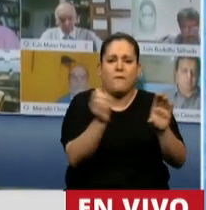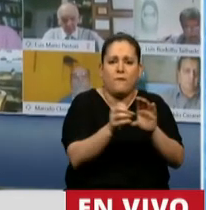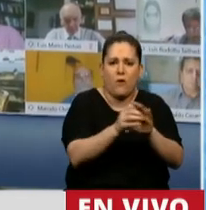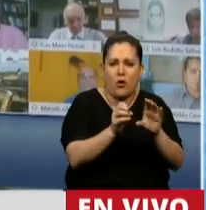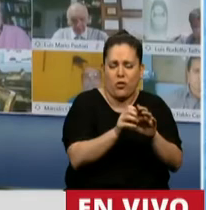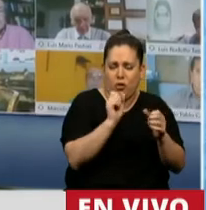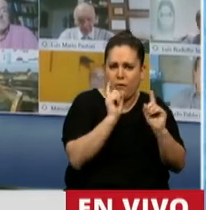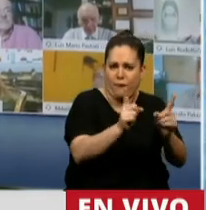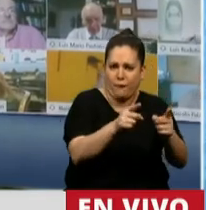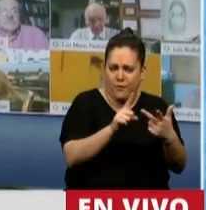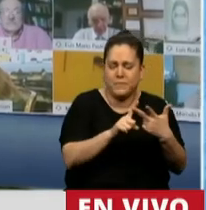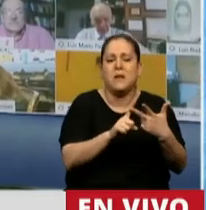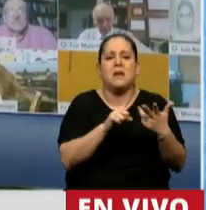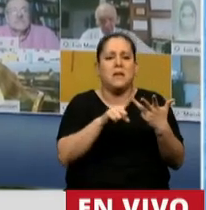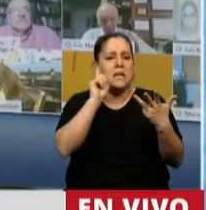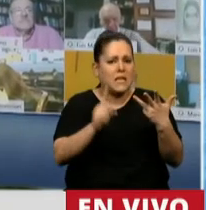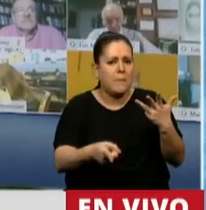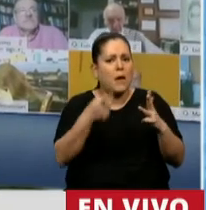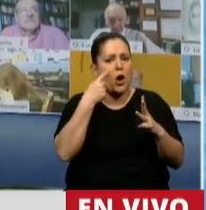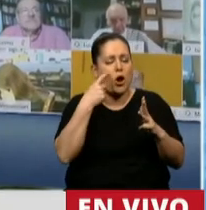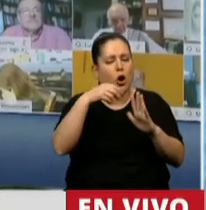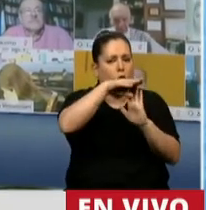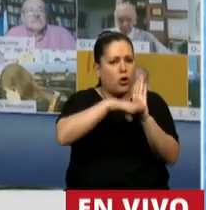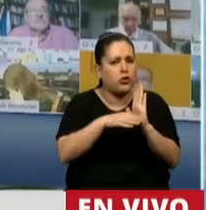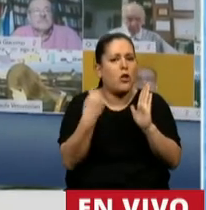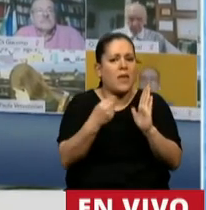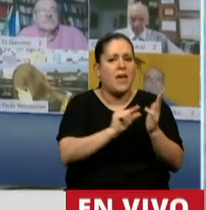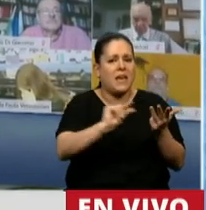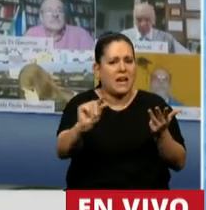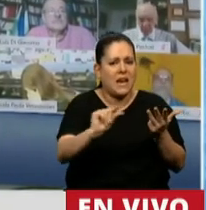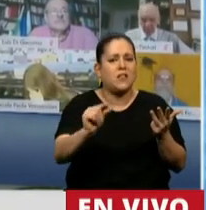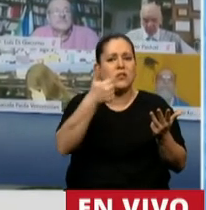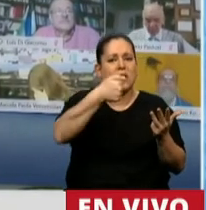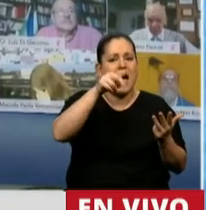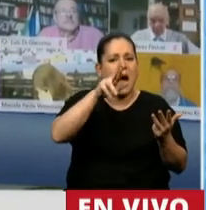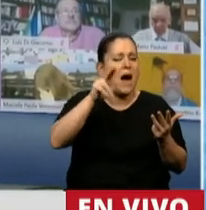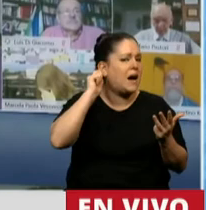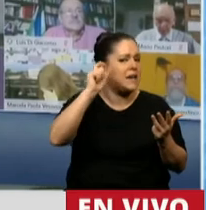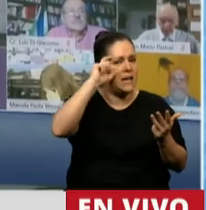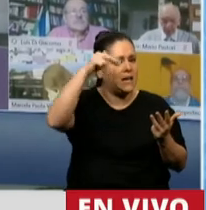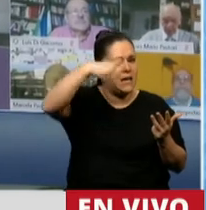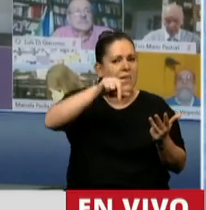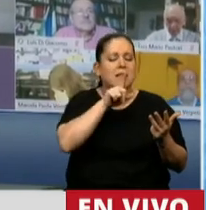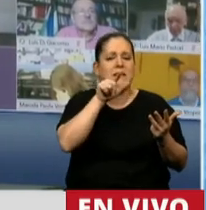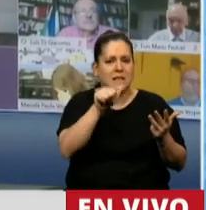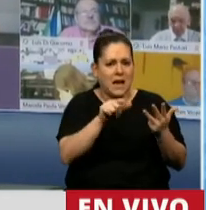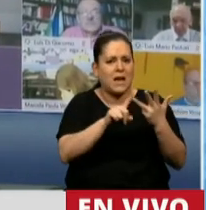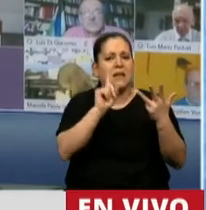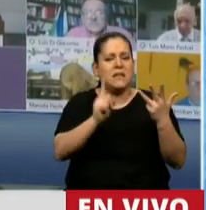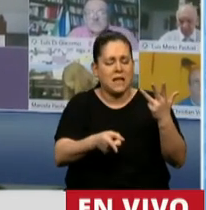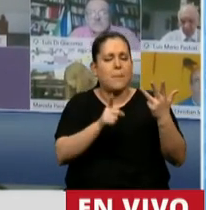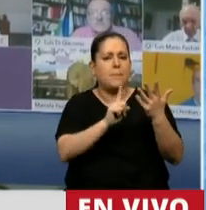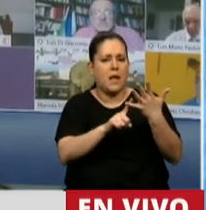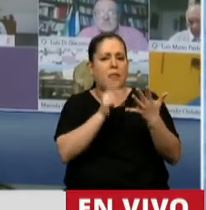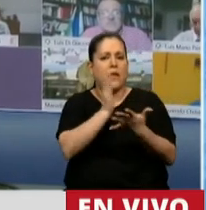Sustentabilidad, también la regulación de los créditos Argenta y los derechos políticos